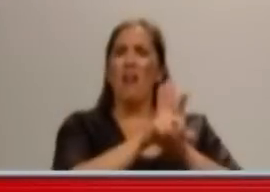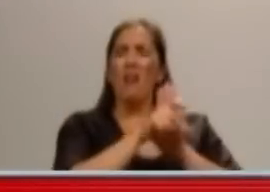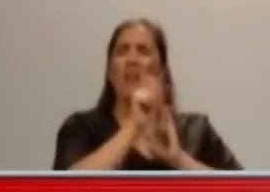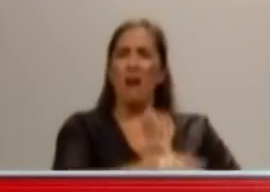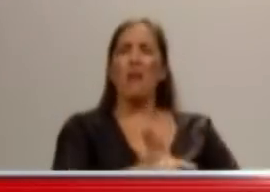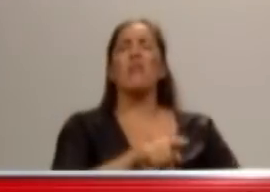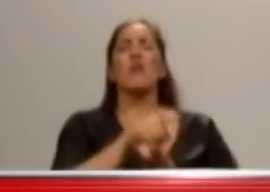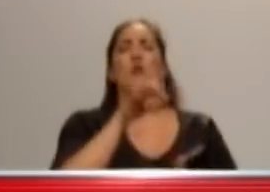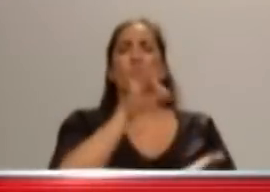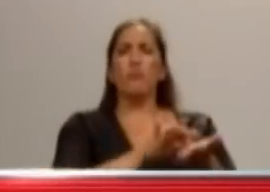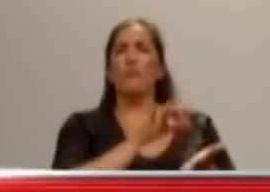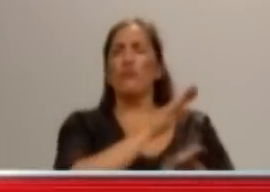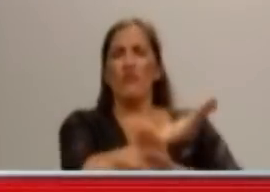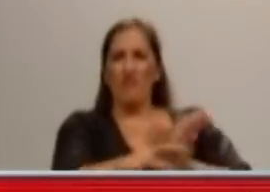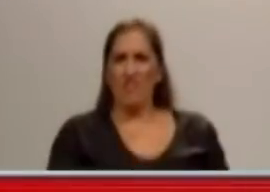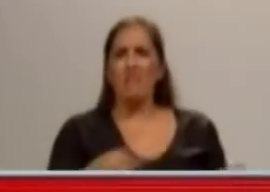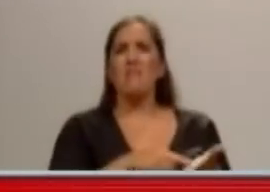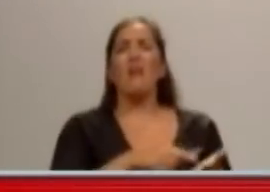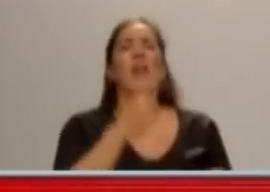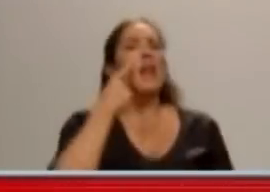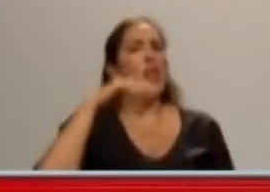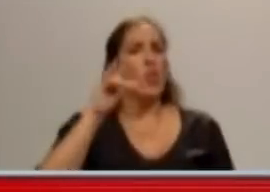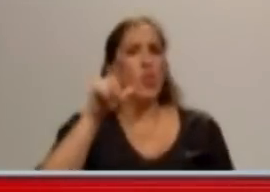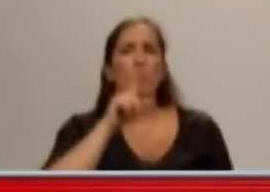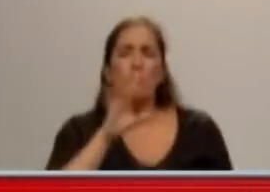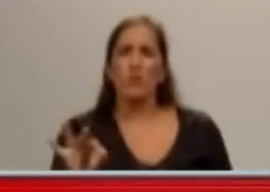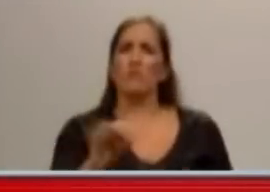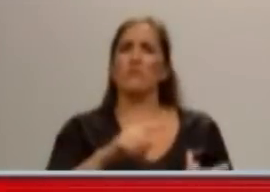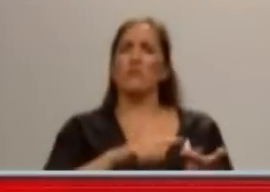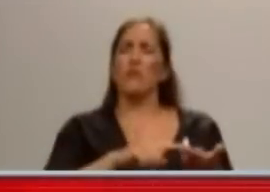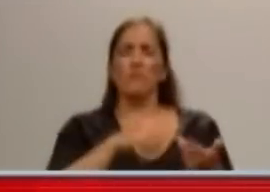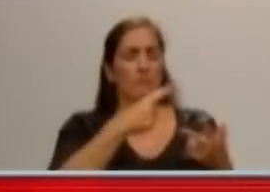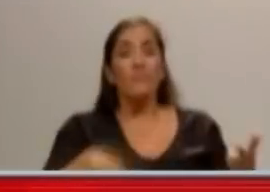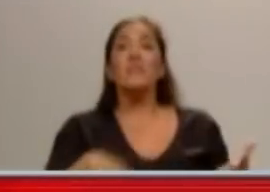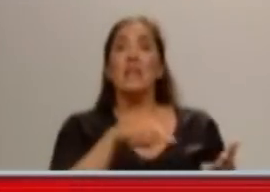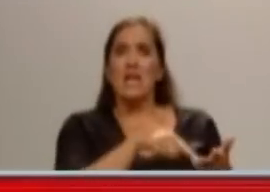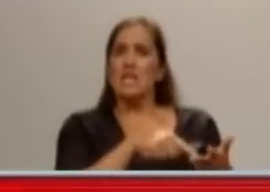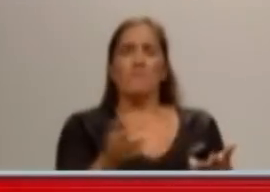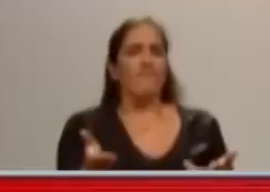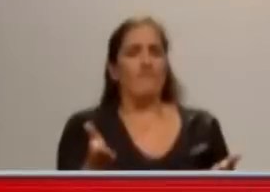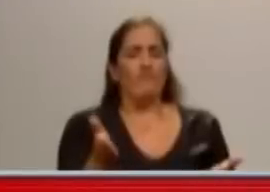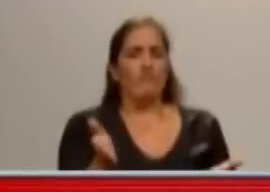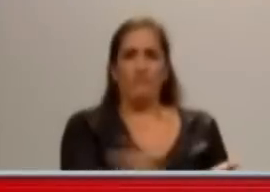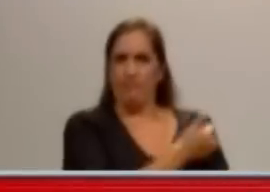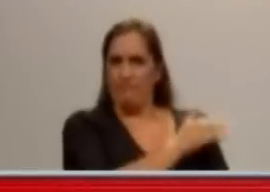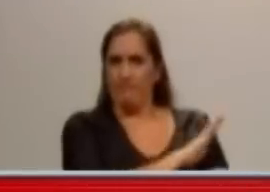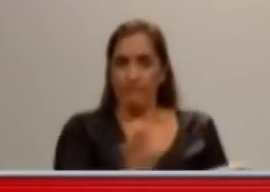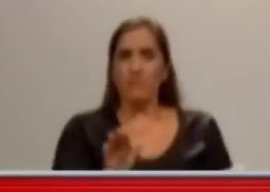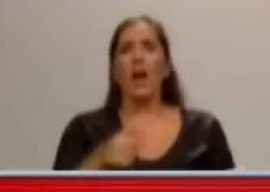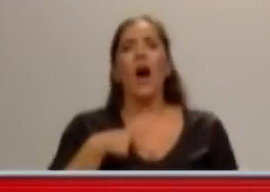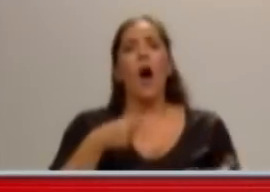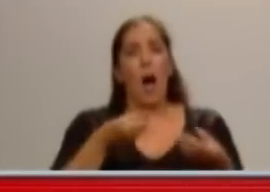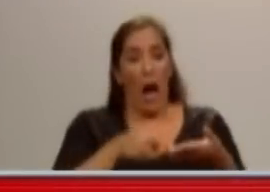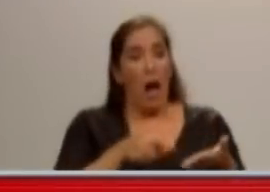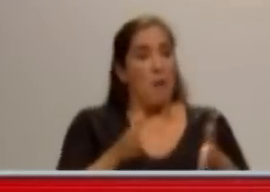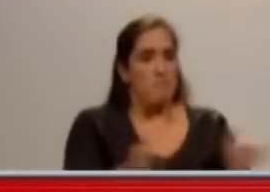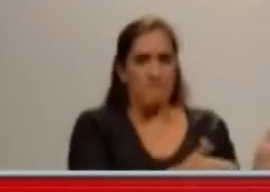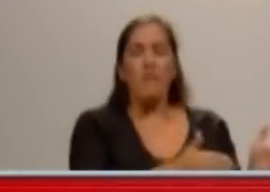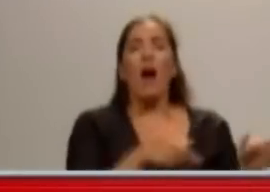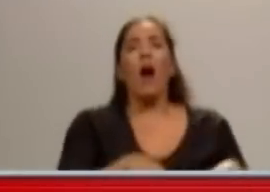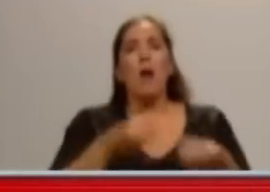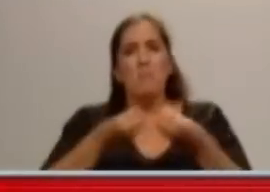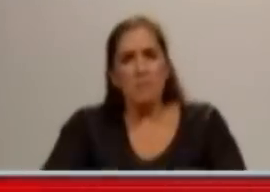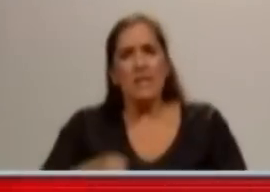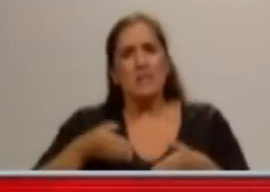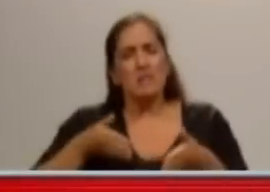interesante, ¿sabes qué? Hablar, decir que Beris no habla, ¿no? Pero sería muy interesante que ustedes pudieran